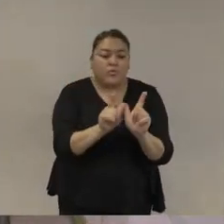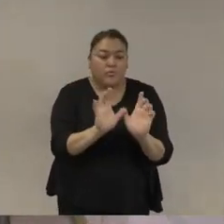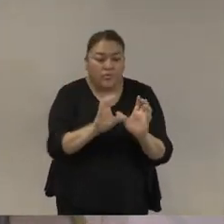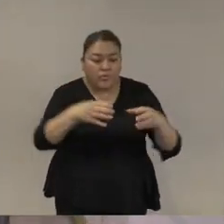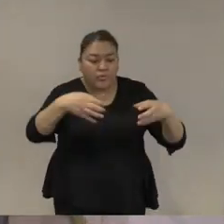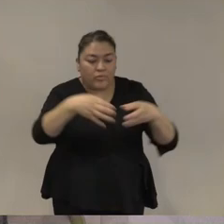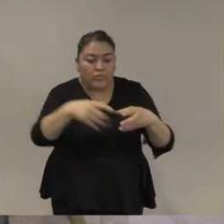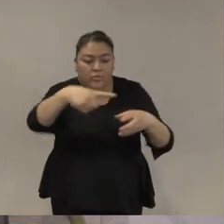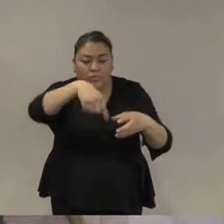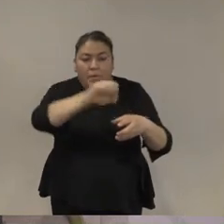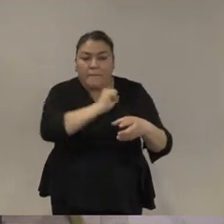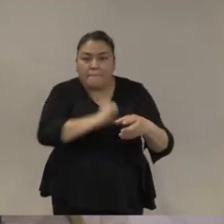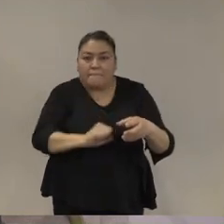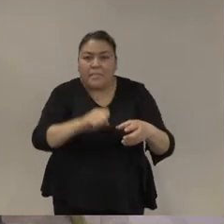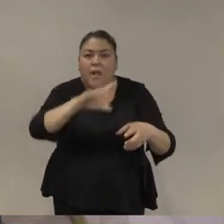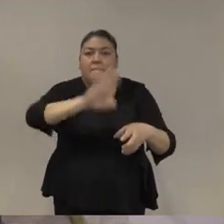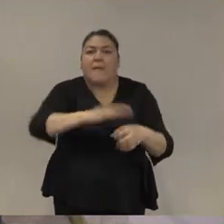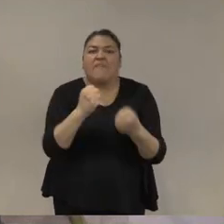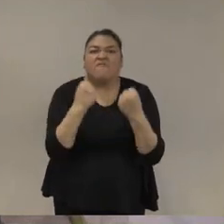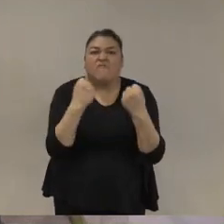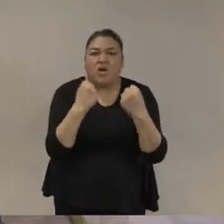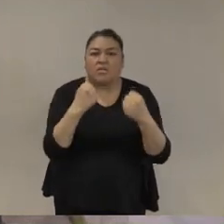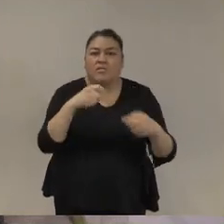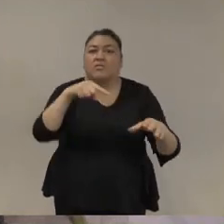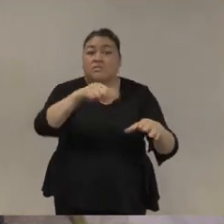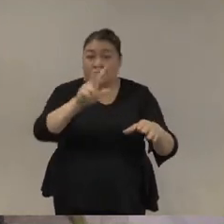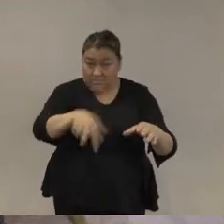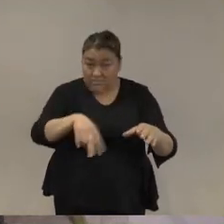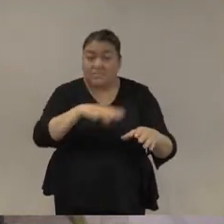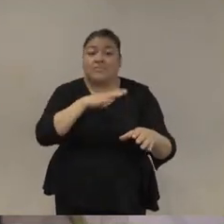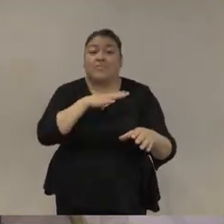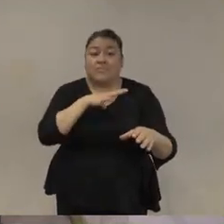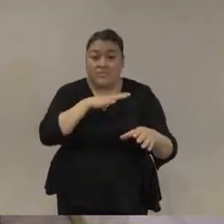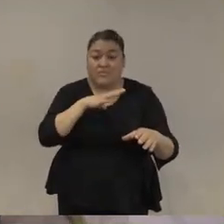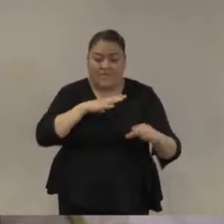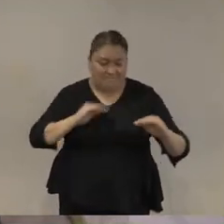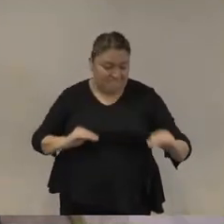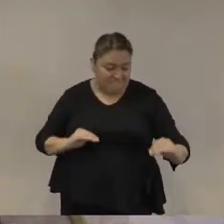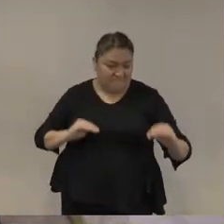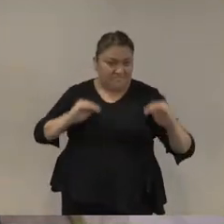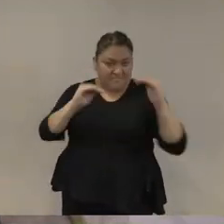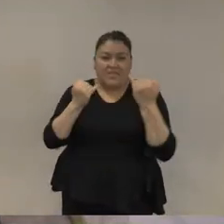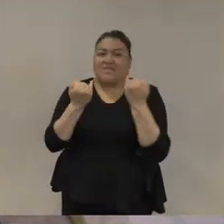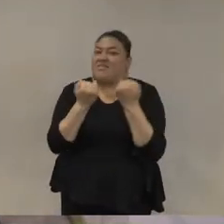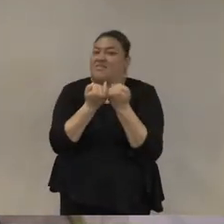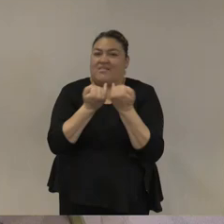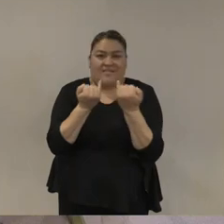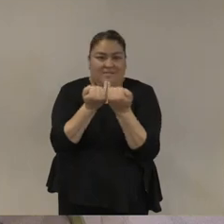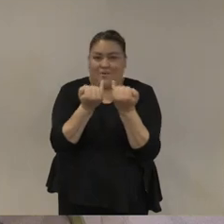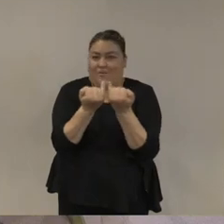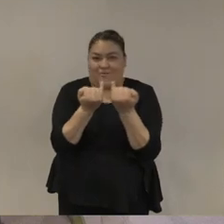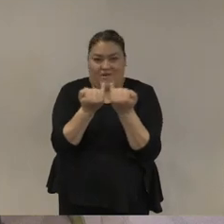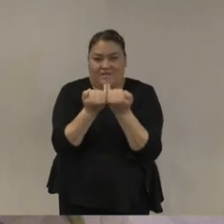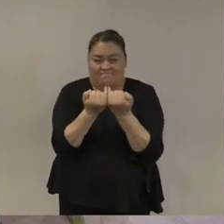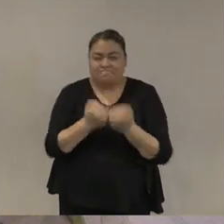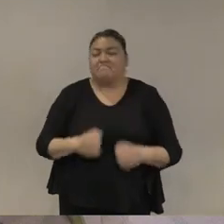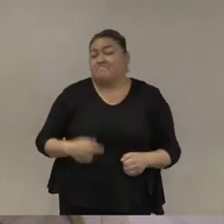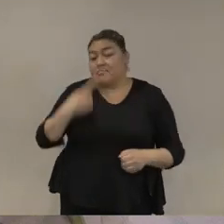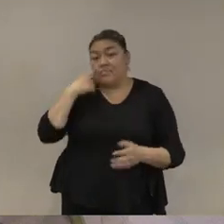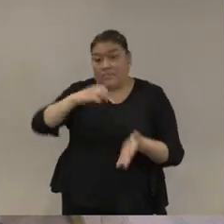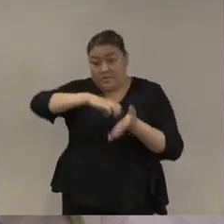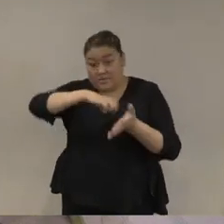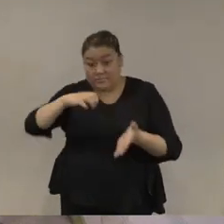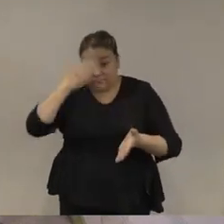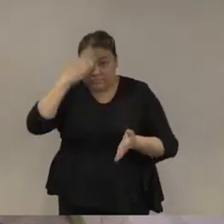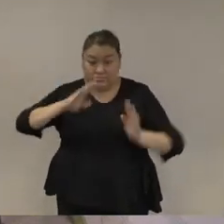los actores criminales y sin querer en absoluto subestimar el impacto y el riesgo que supone hacer uso de las